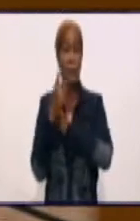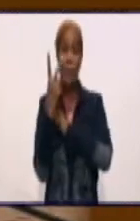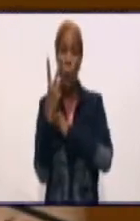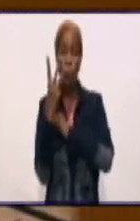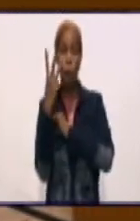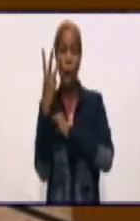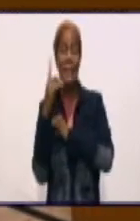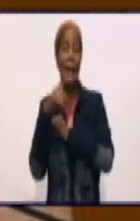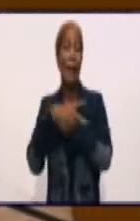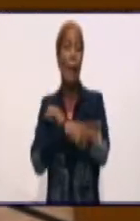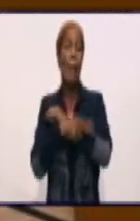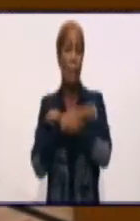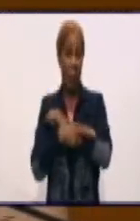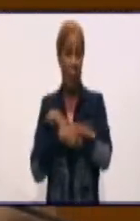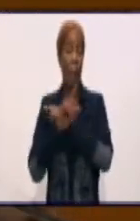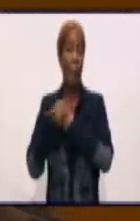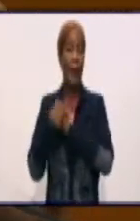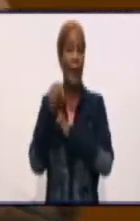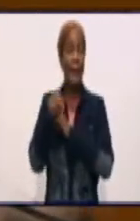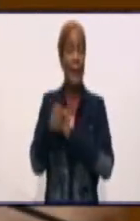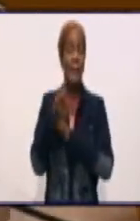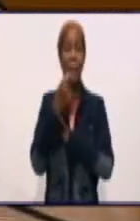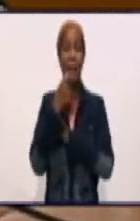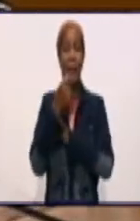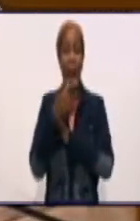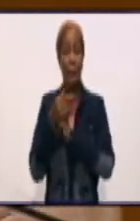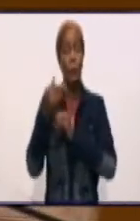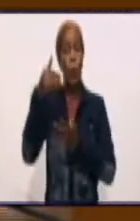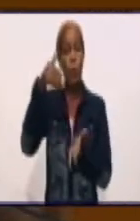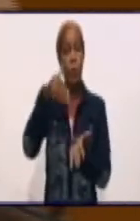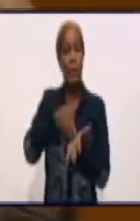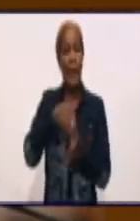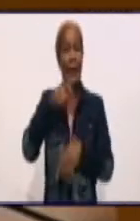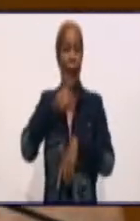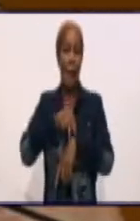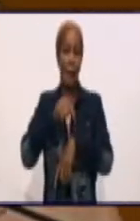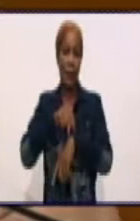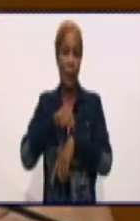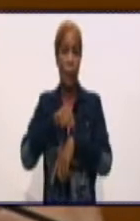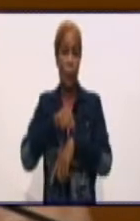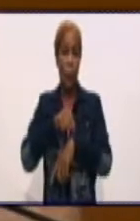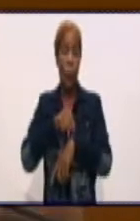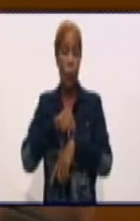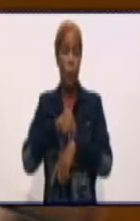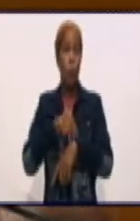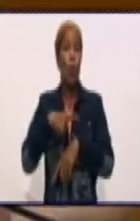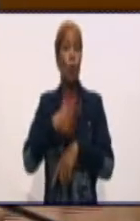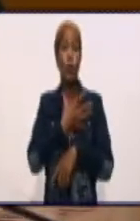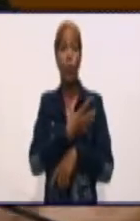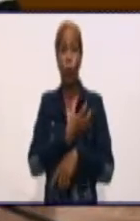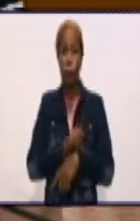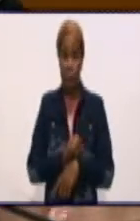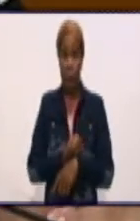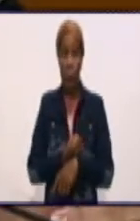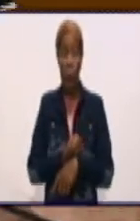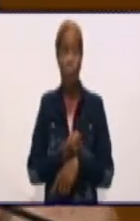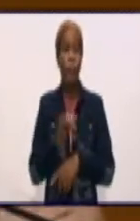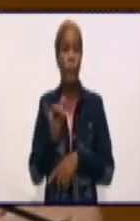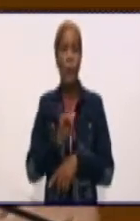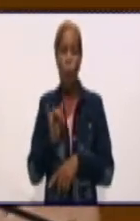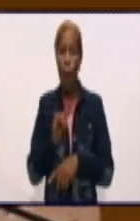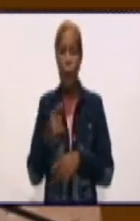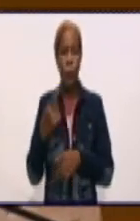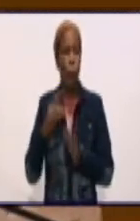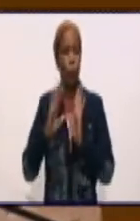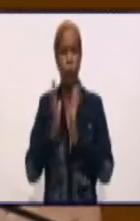llegue a tiempo a Cuba. Lo sufrimos con insumos, lo sufrimos con medicamentos, lo sufrimos con el producto de aseo.